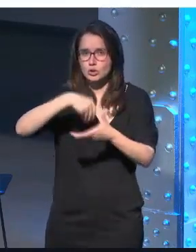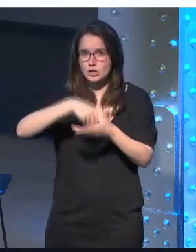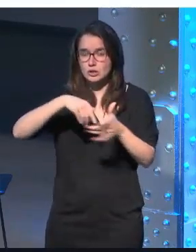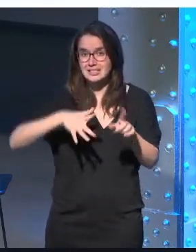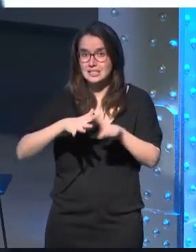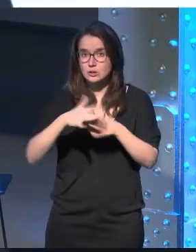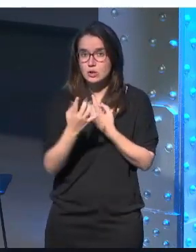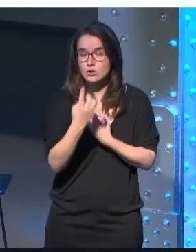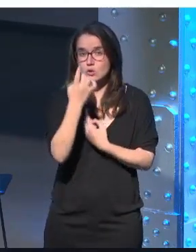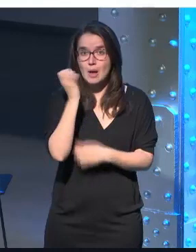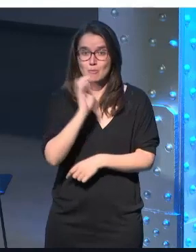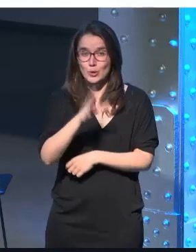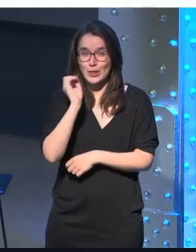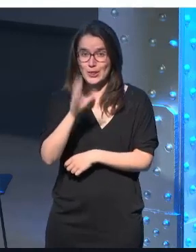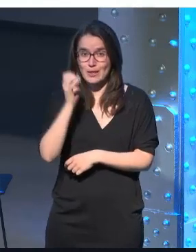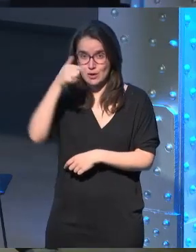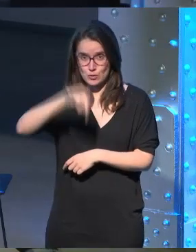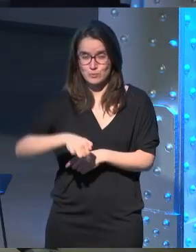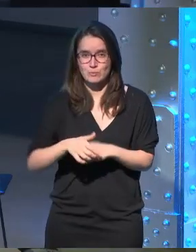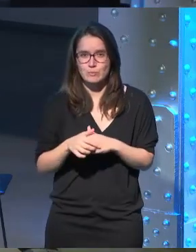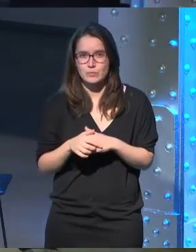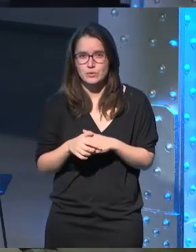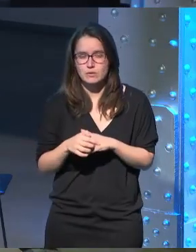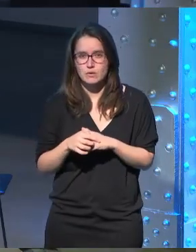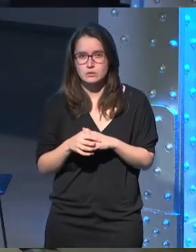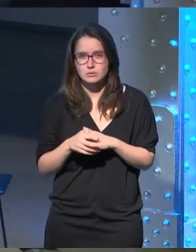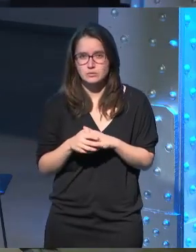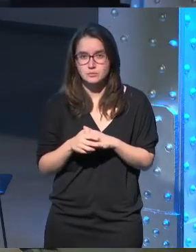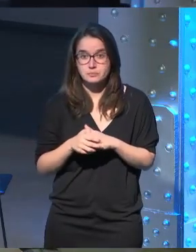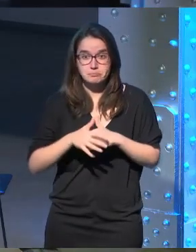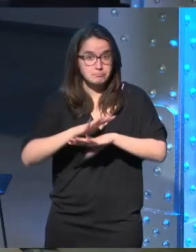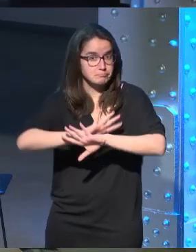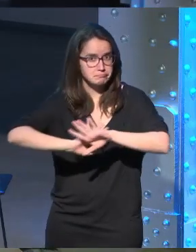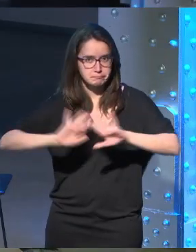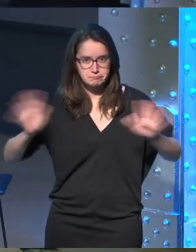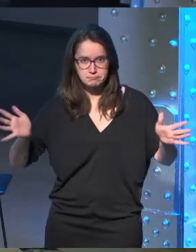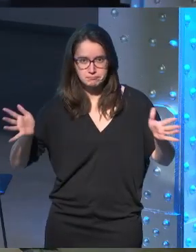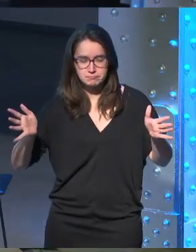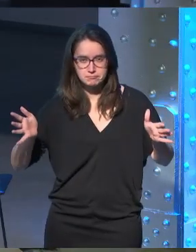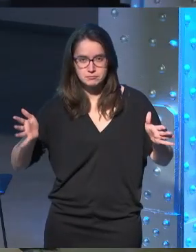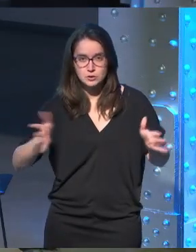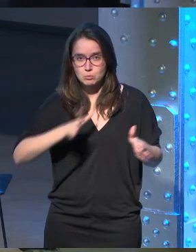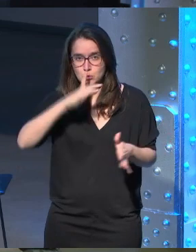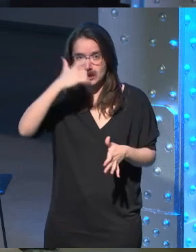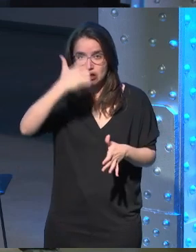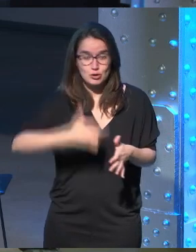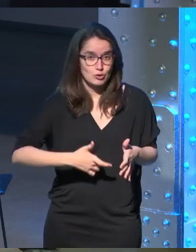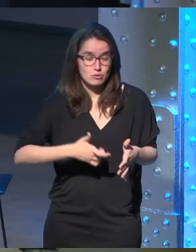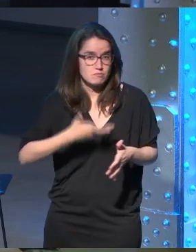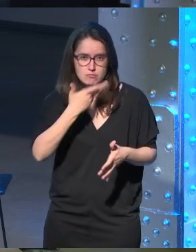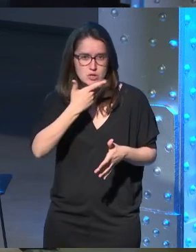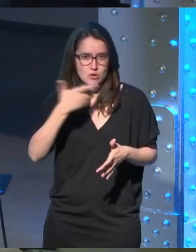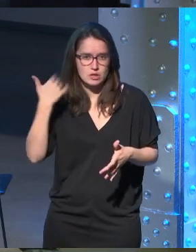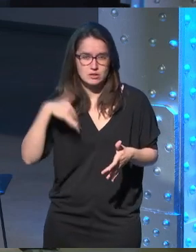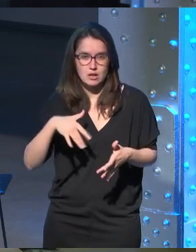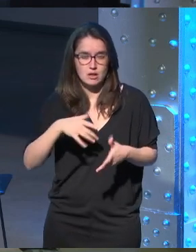caso de una de las ponencias de hoy y sin más porque yo los que ya me conocéis tengo